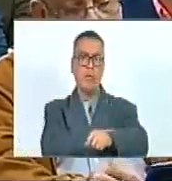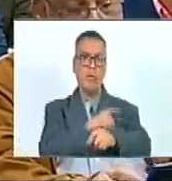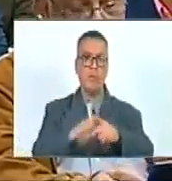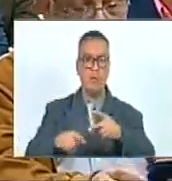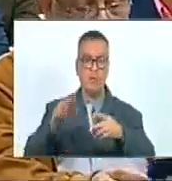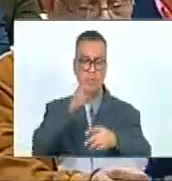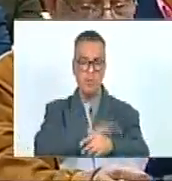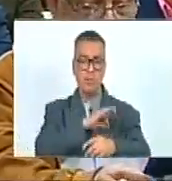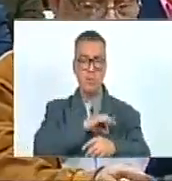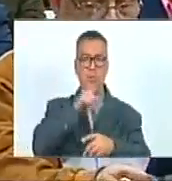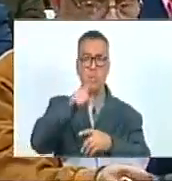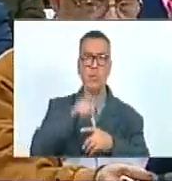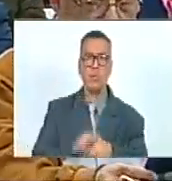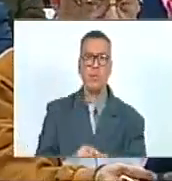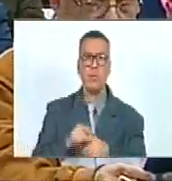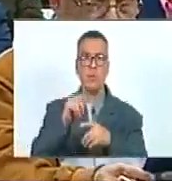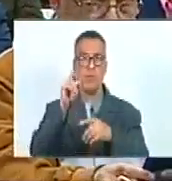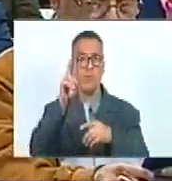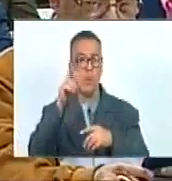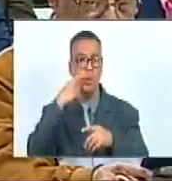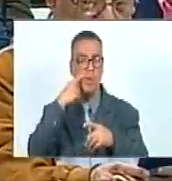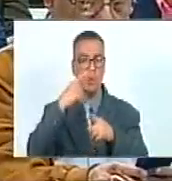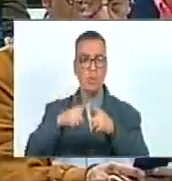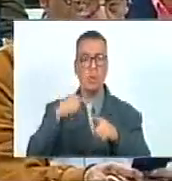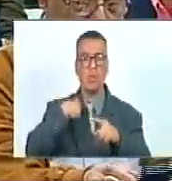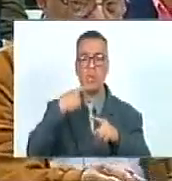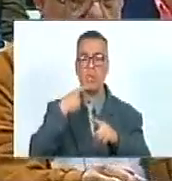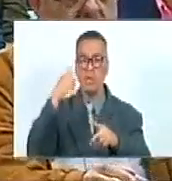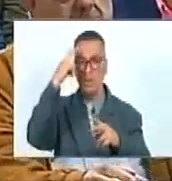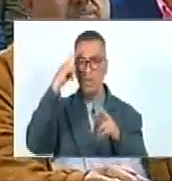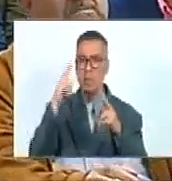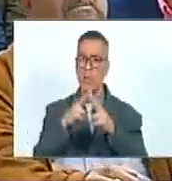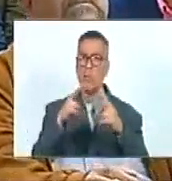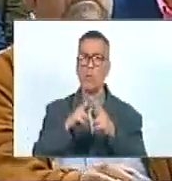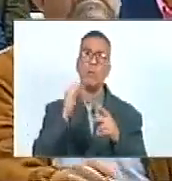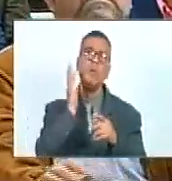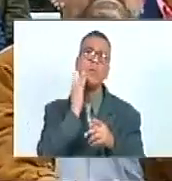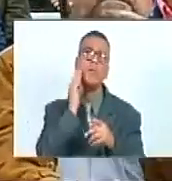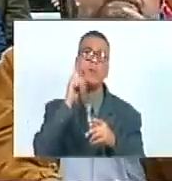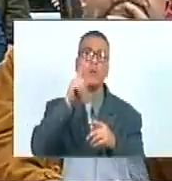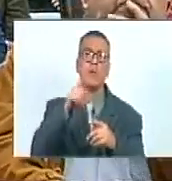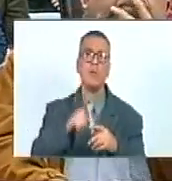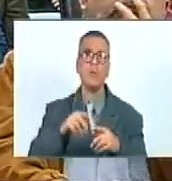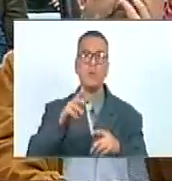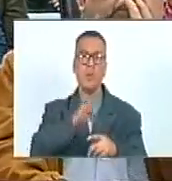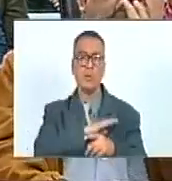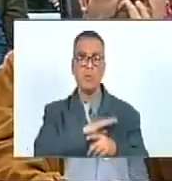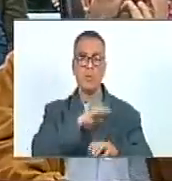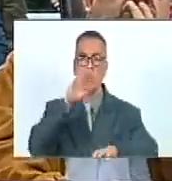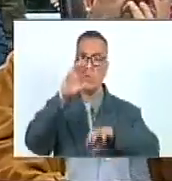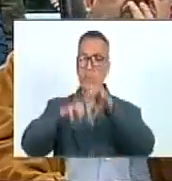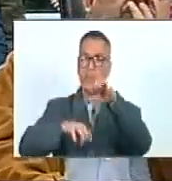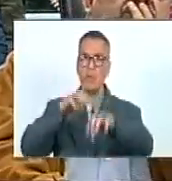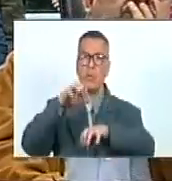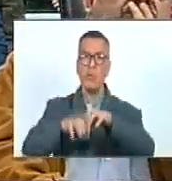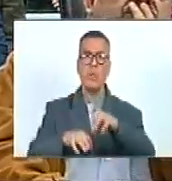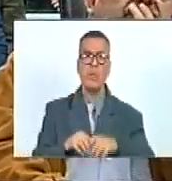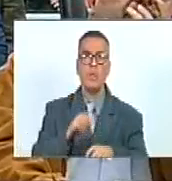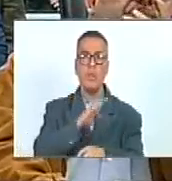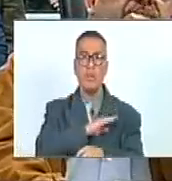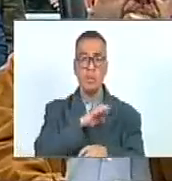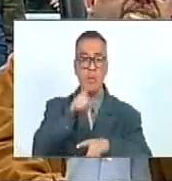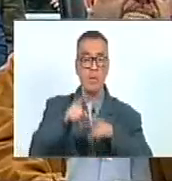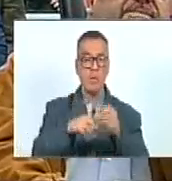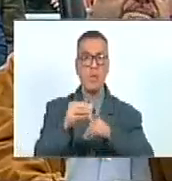Social Los Nuevos Paradigmas Nos Demandan El Reconocimiento Por Ejemplo De Derechos De Los Animales Derechos Que Se